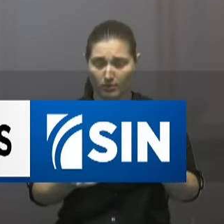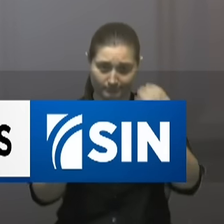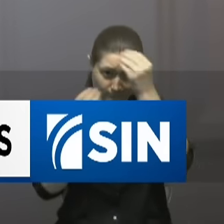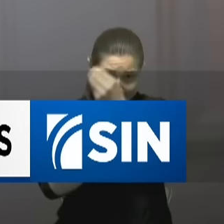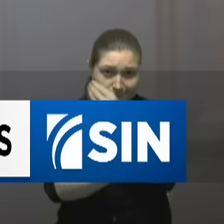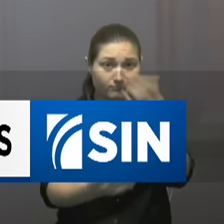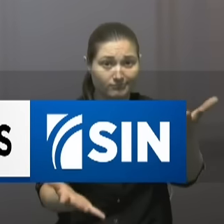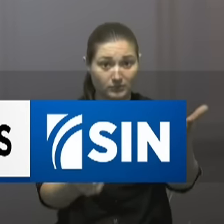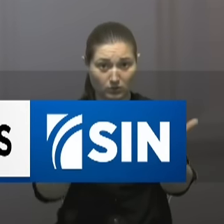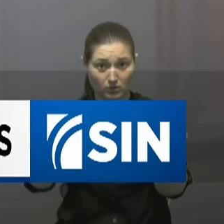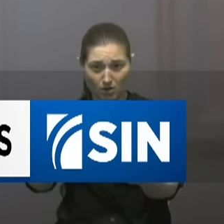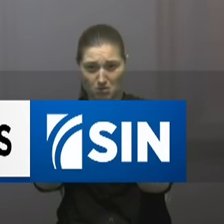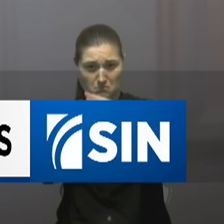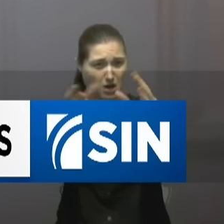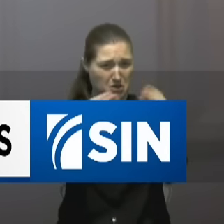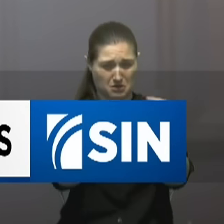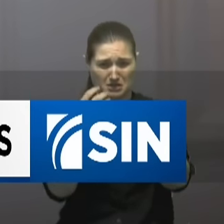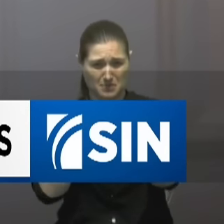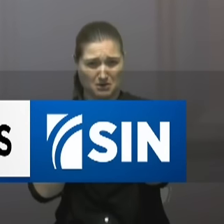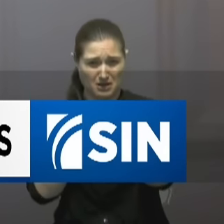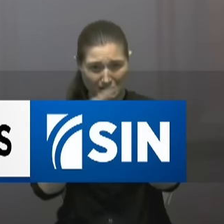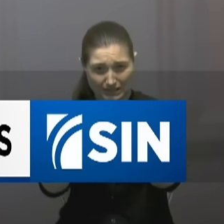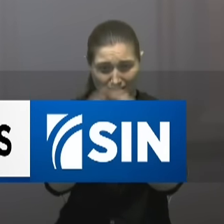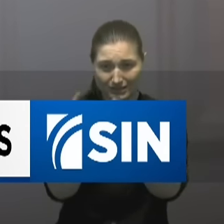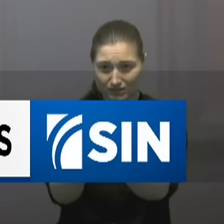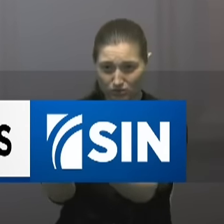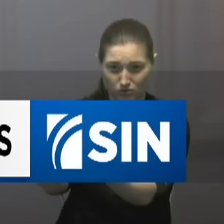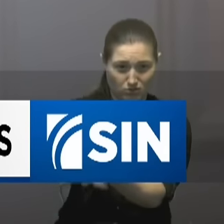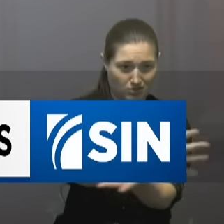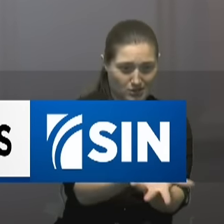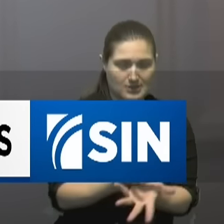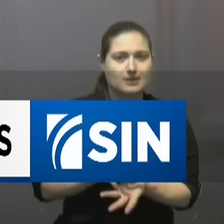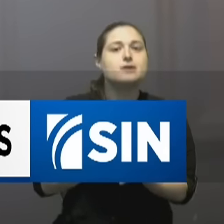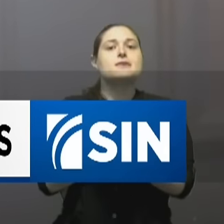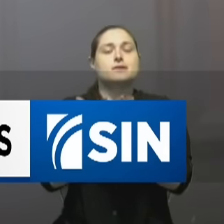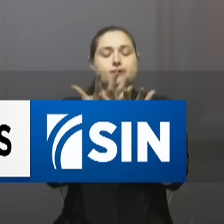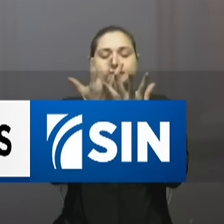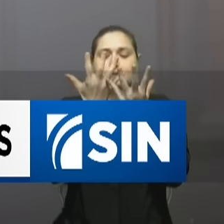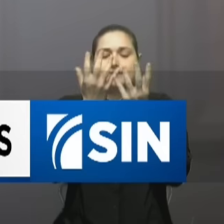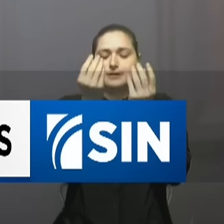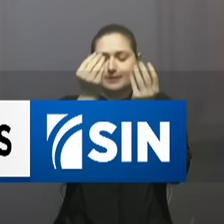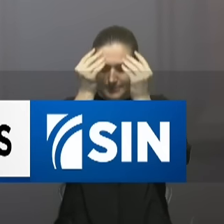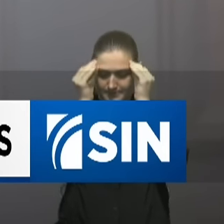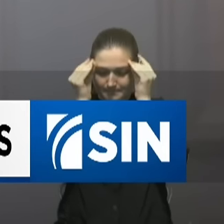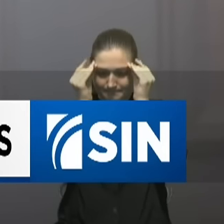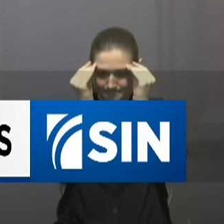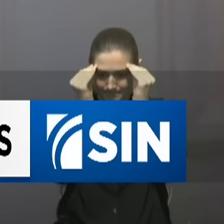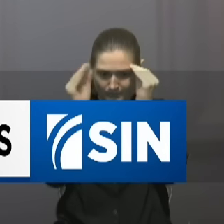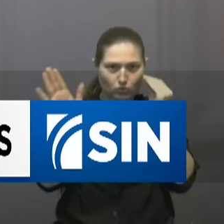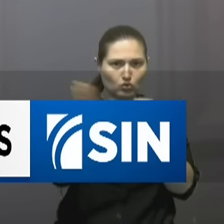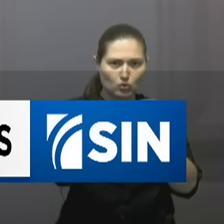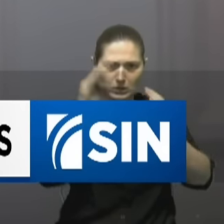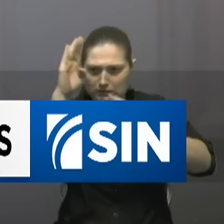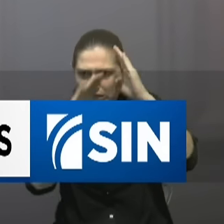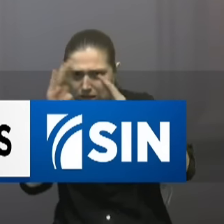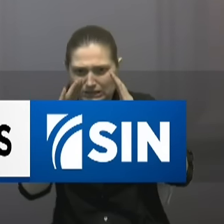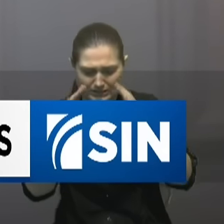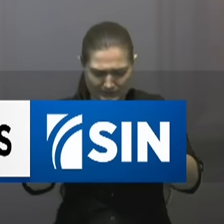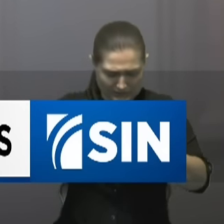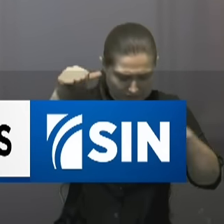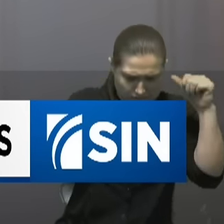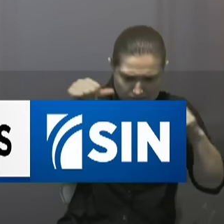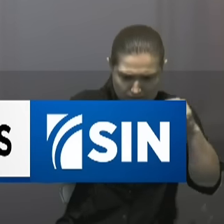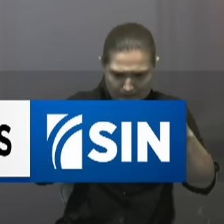mensaje ha llegado hasta mis oídos. Escuchamos sus inquietudes, sus reservas, sus preocupaciones.